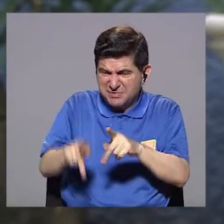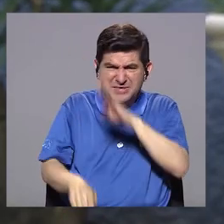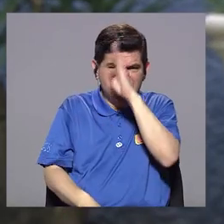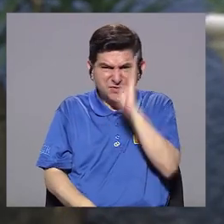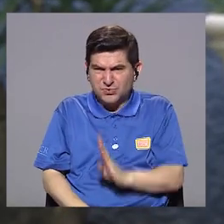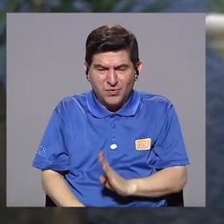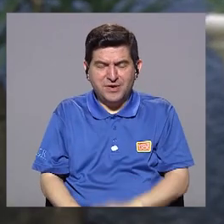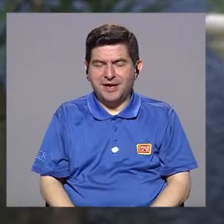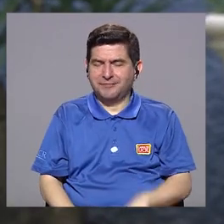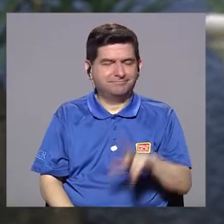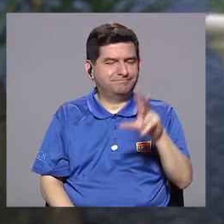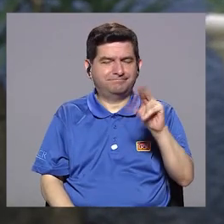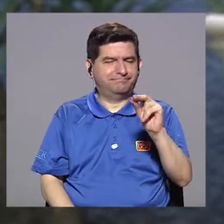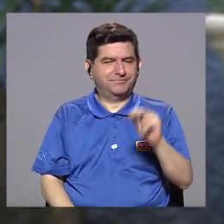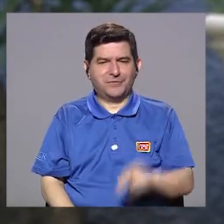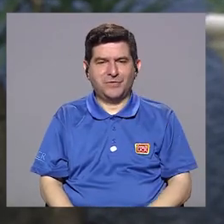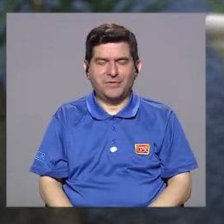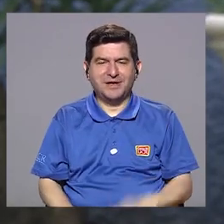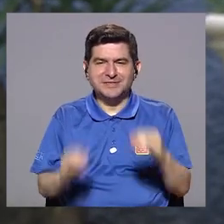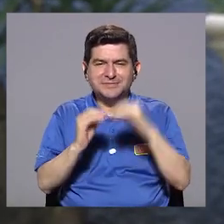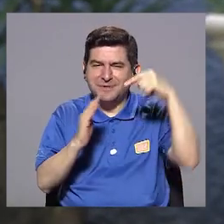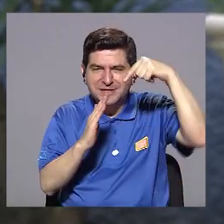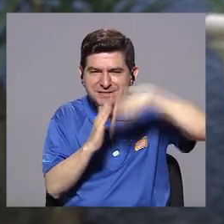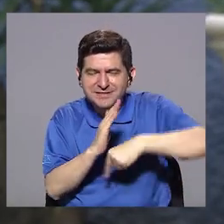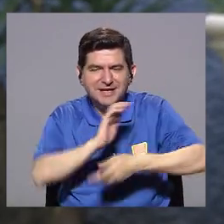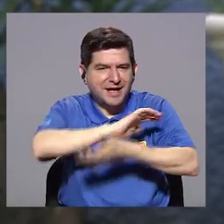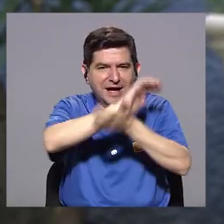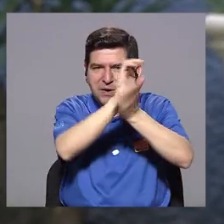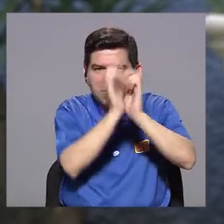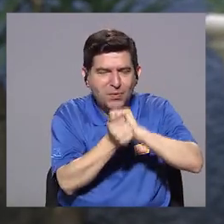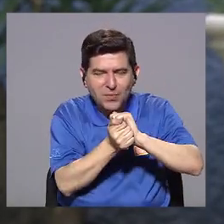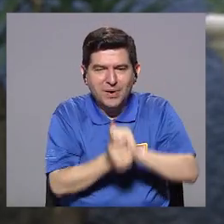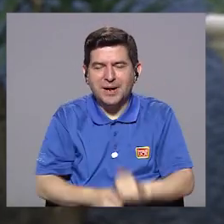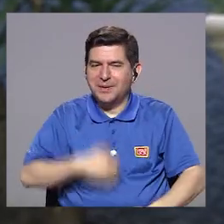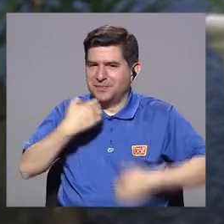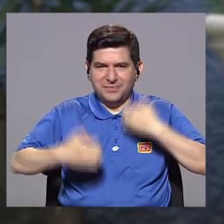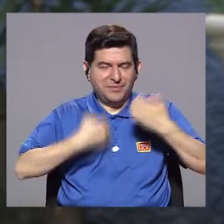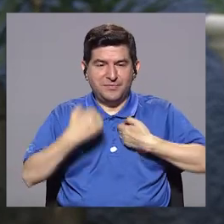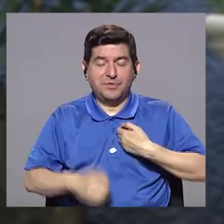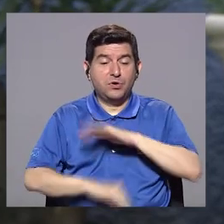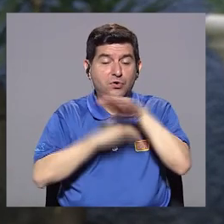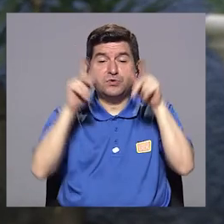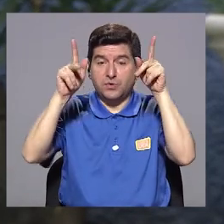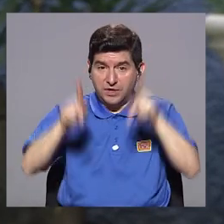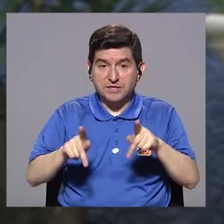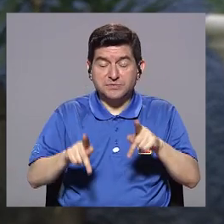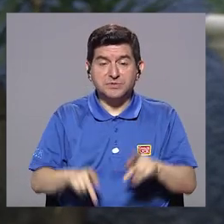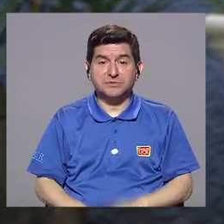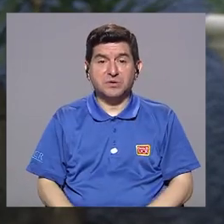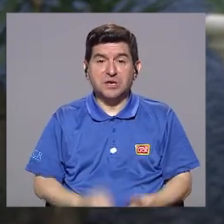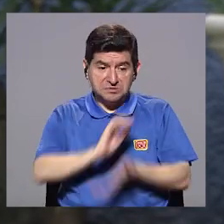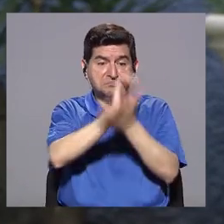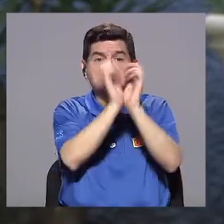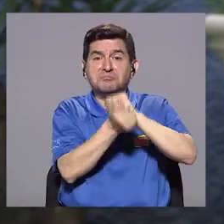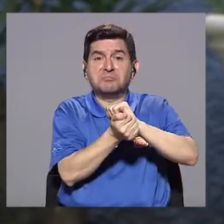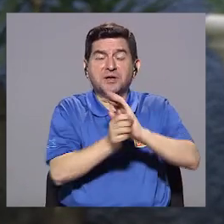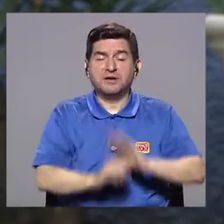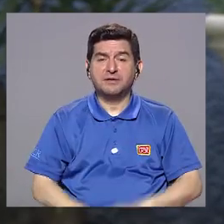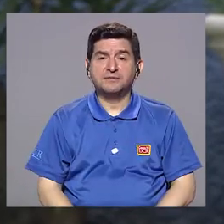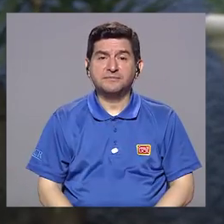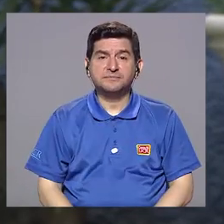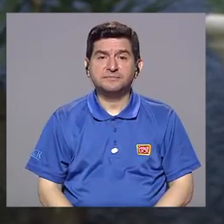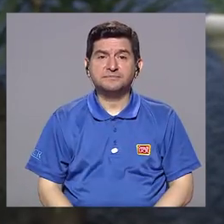personas son bipolares. Pero la bipolaridad va mucho más allá de un cambio emocional. Todos los seres humanos cambiamos. Cambiamos